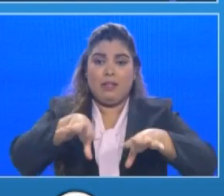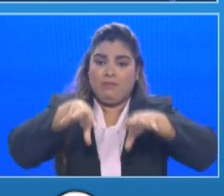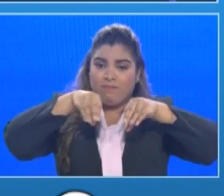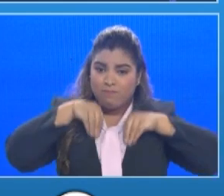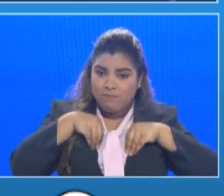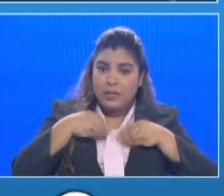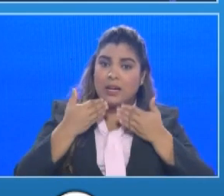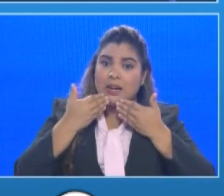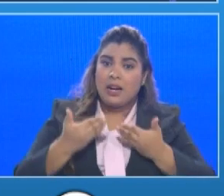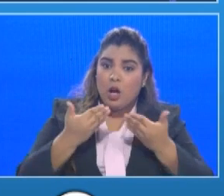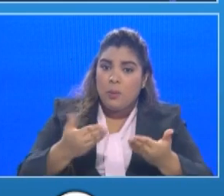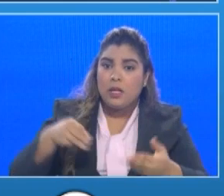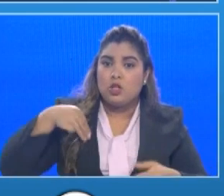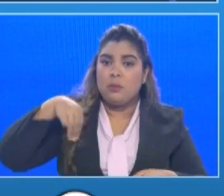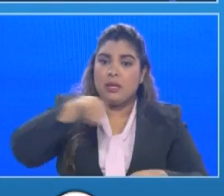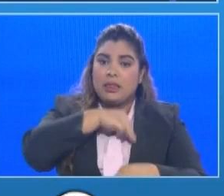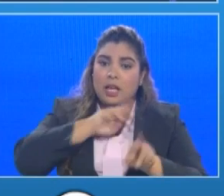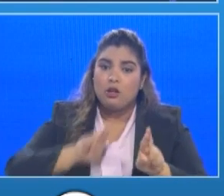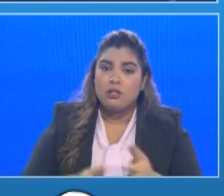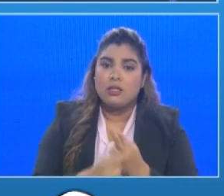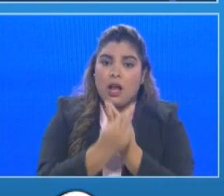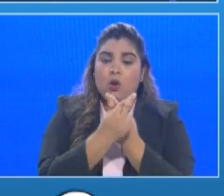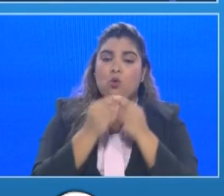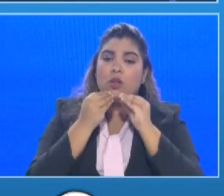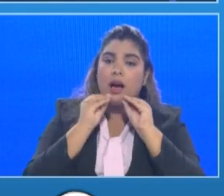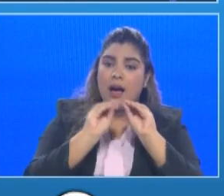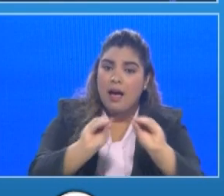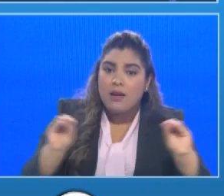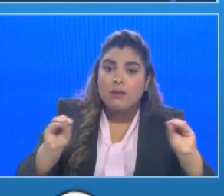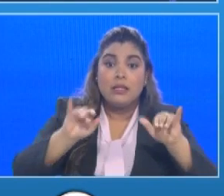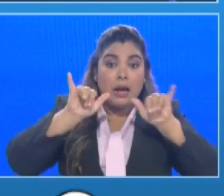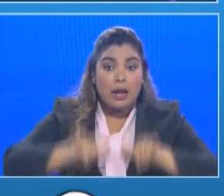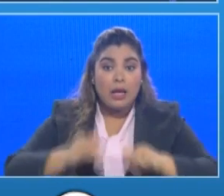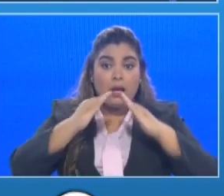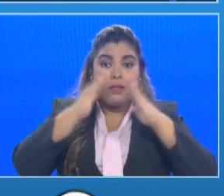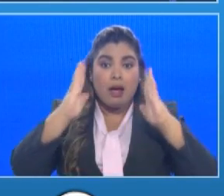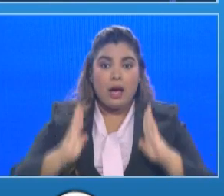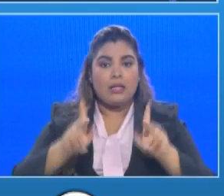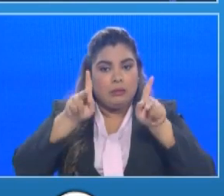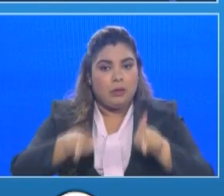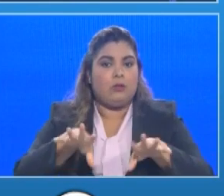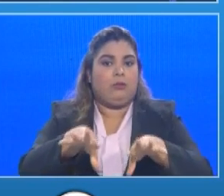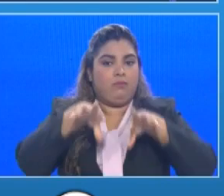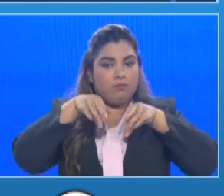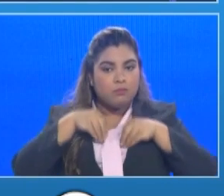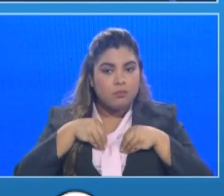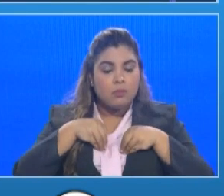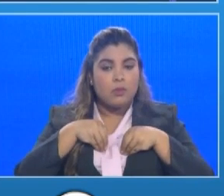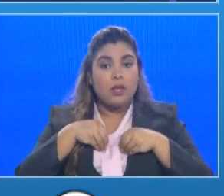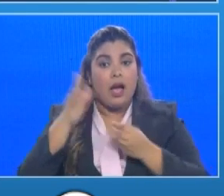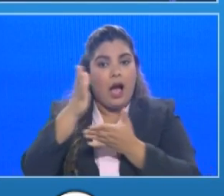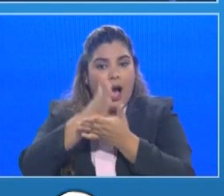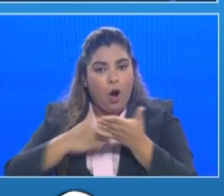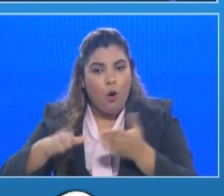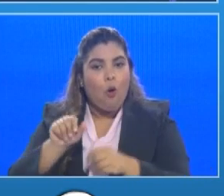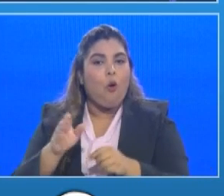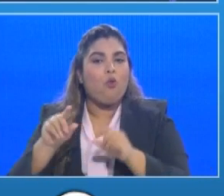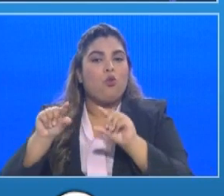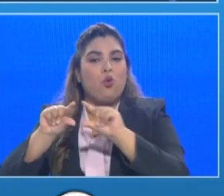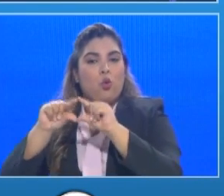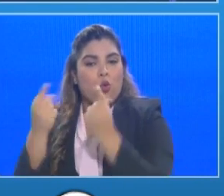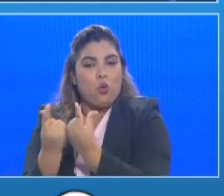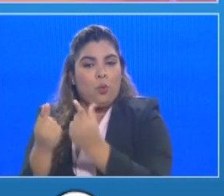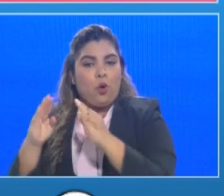en casa porque tampoco la idea no me parece justa penalizar a comunidades que lo están haciendo bien por